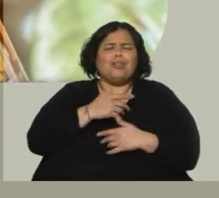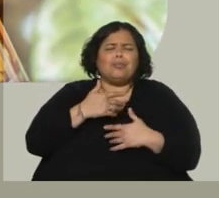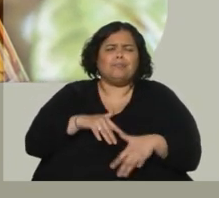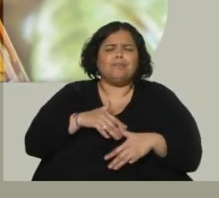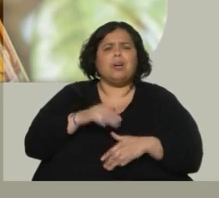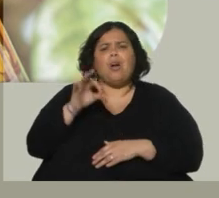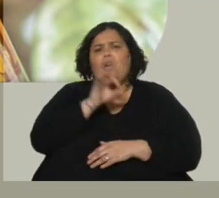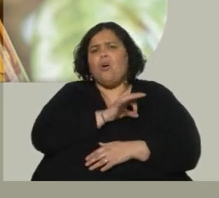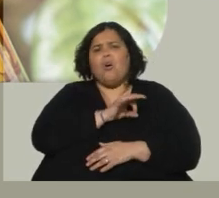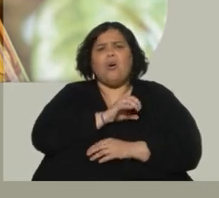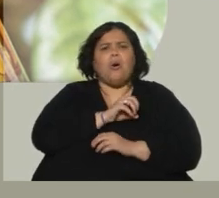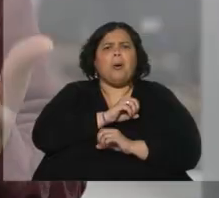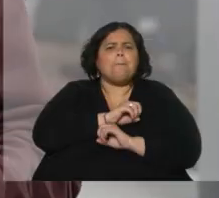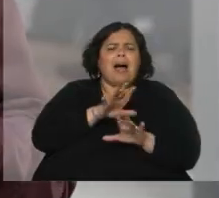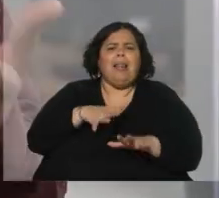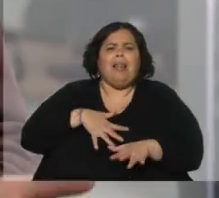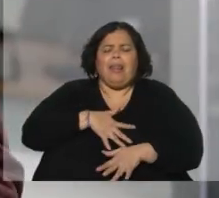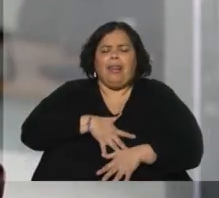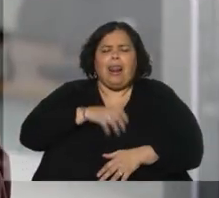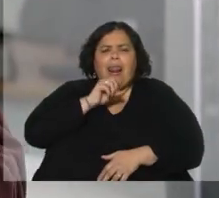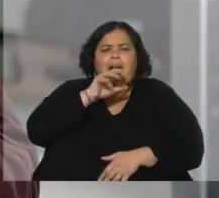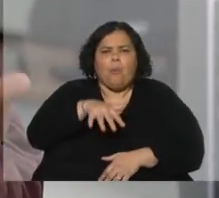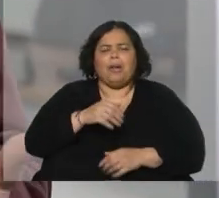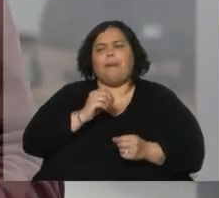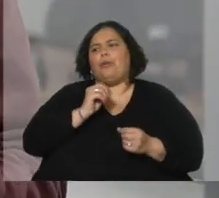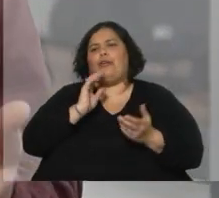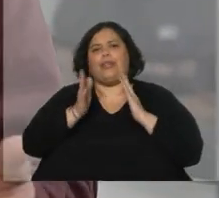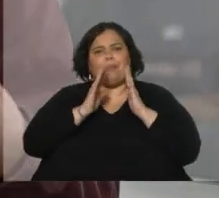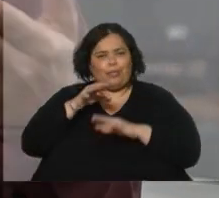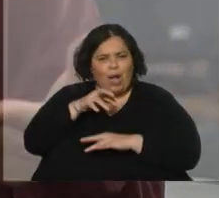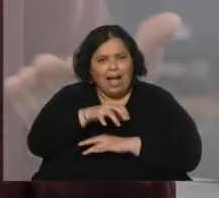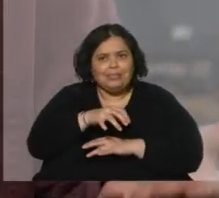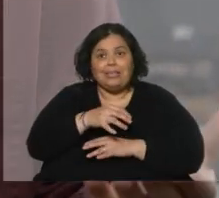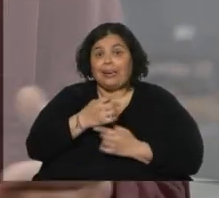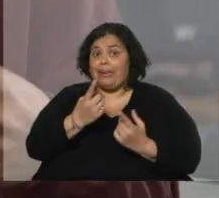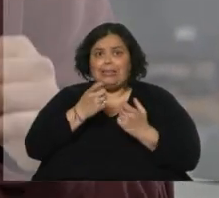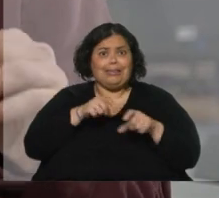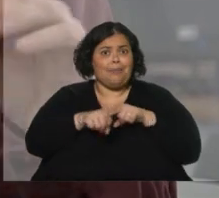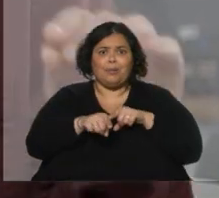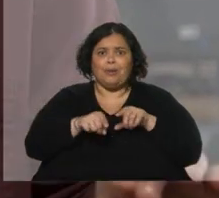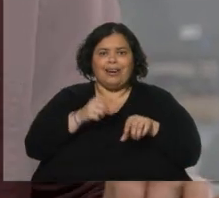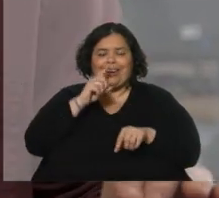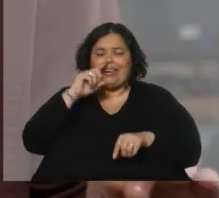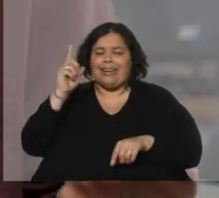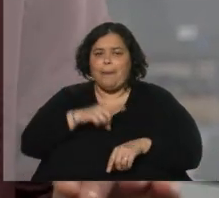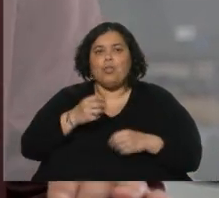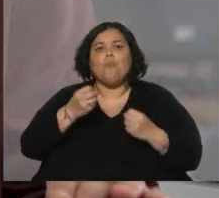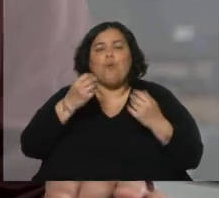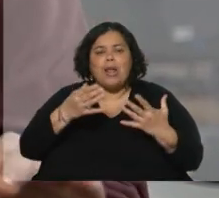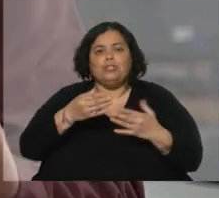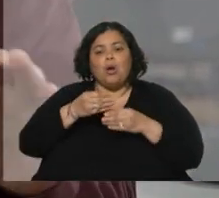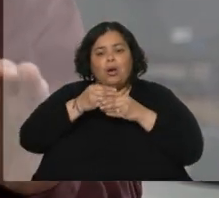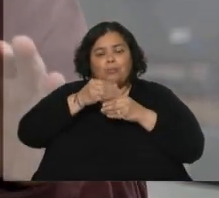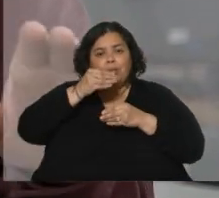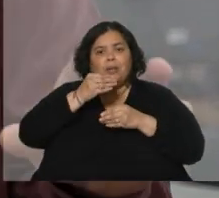náuseas por lo que son quimioterapias, etcétera, lo que precisa es un efecto inmediato. Y por eso es que se le recomienda la vaporización